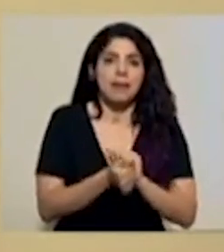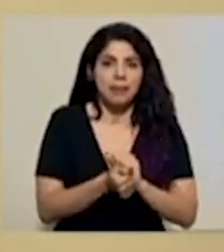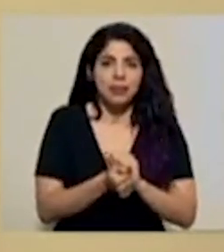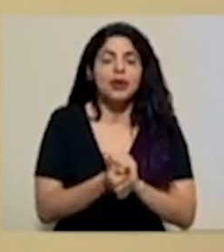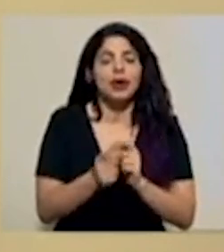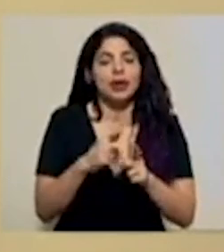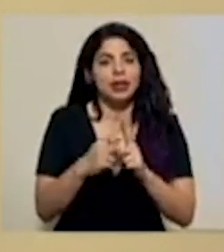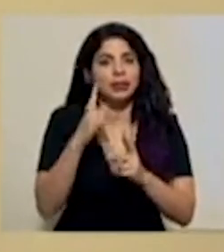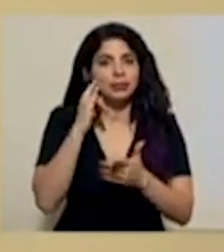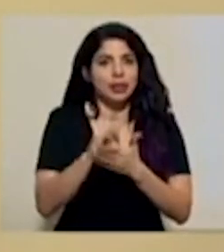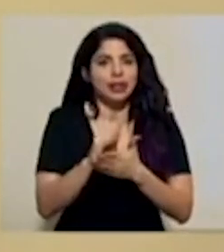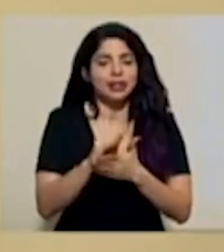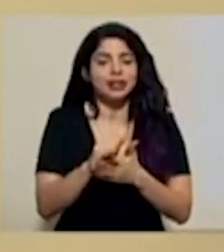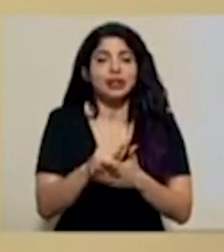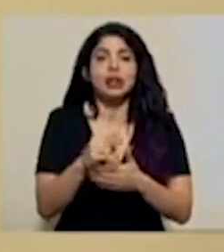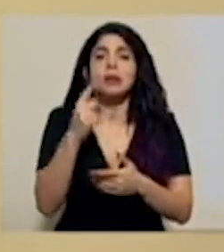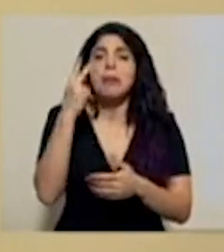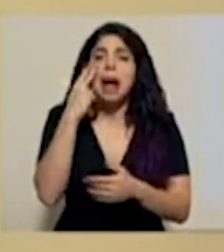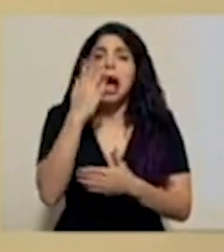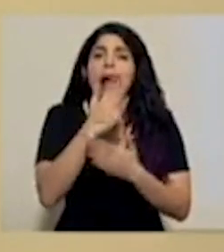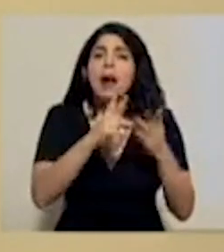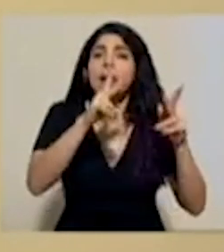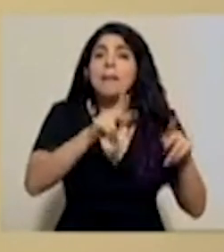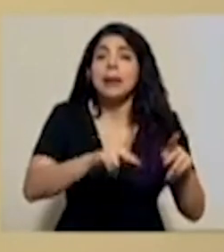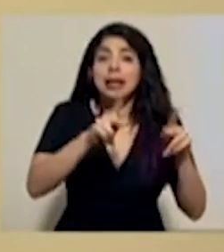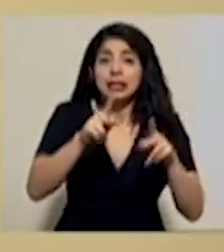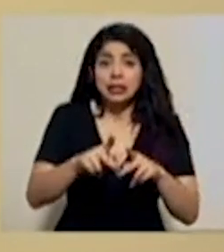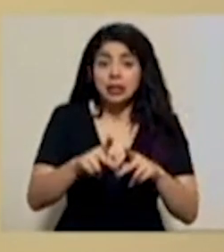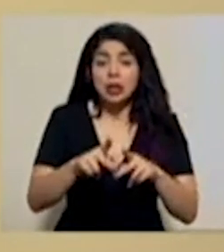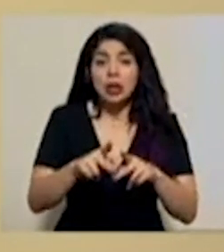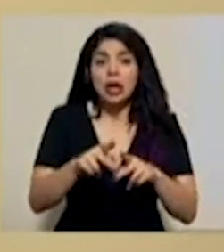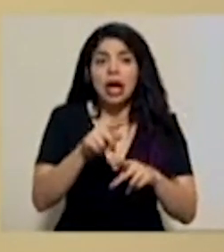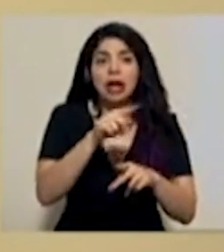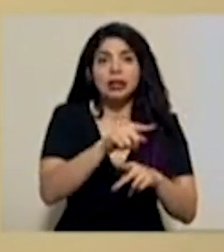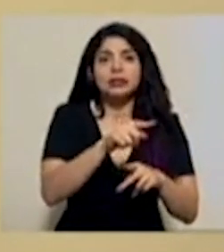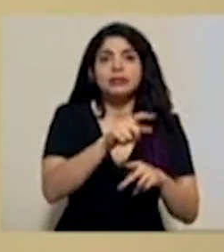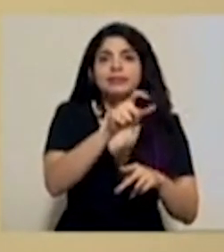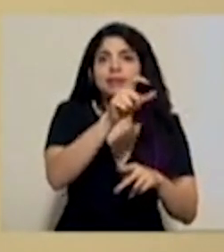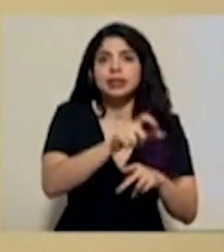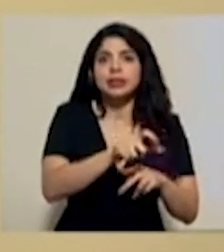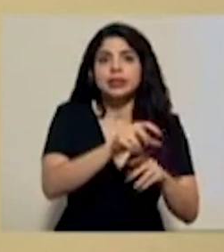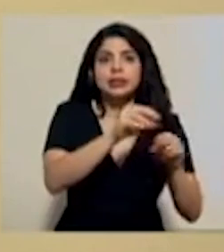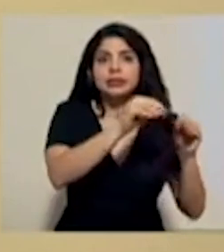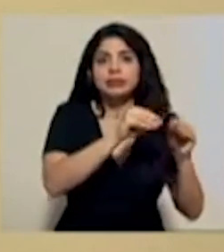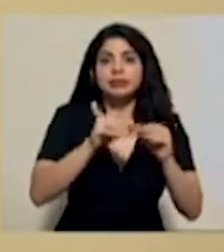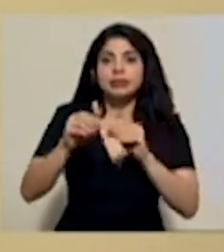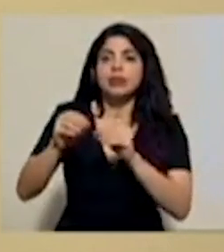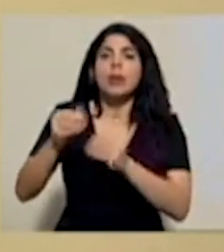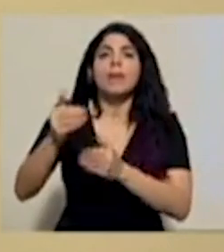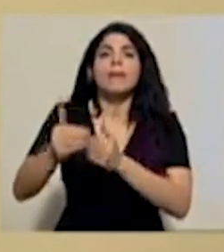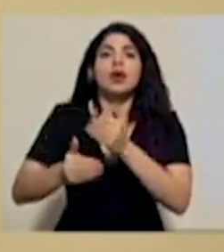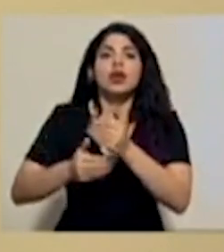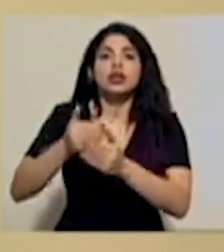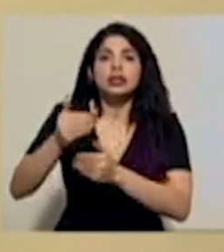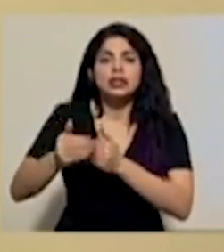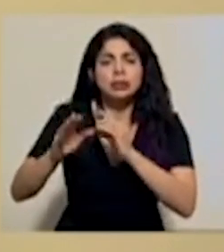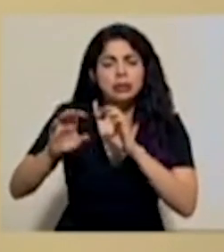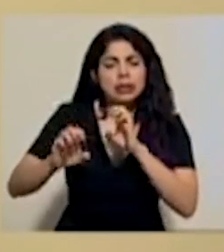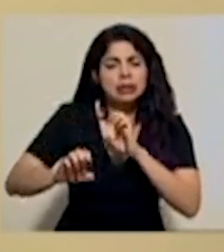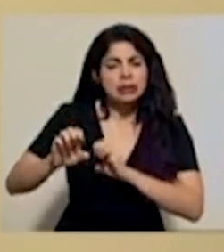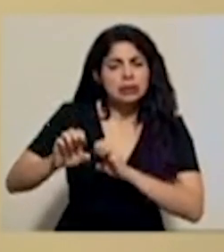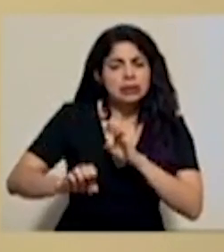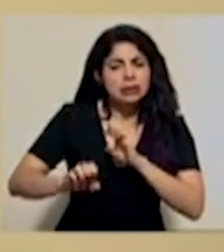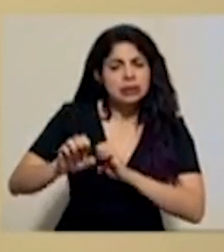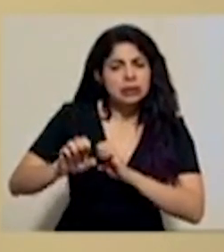recordarán, tenemos algunos casos de personas que fueron trasladadas a un proceso de valoración y por